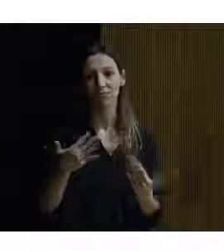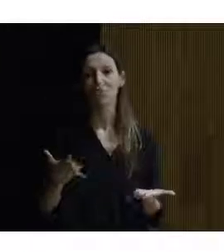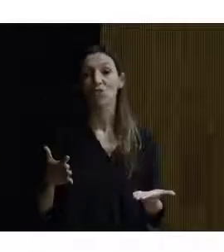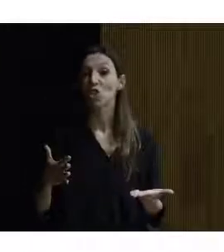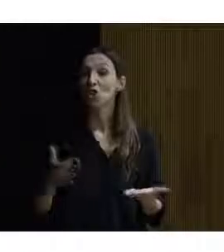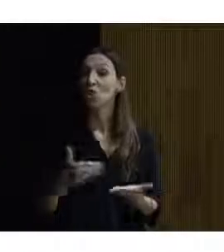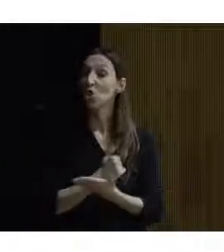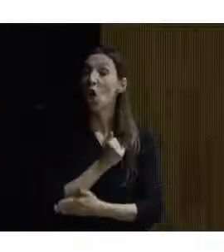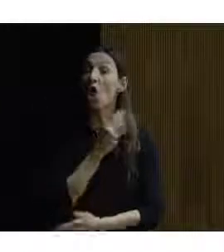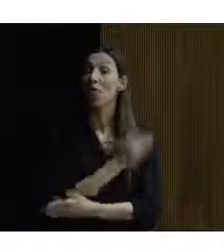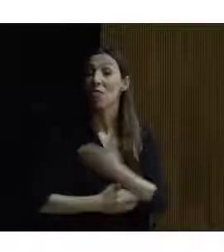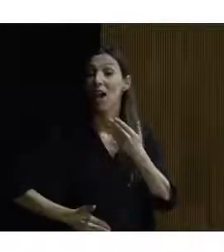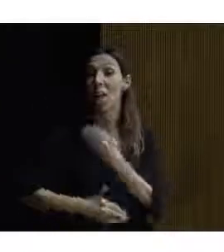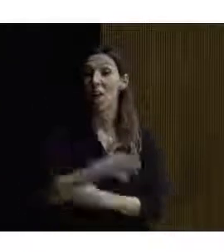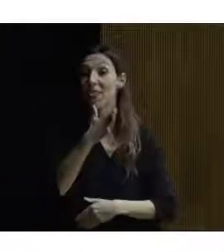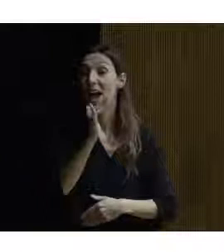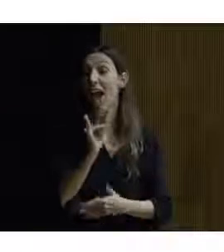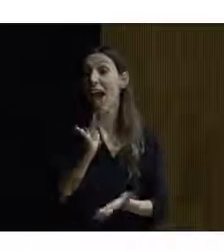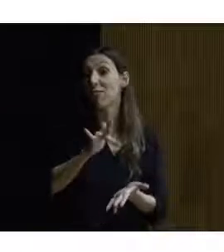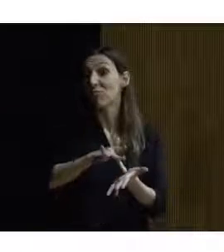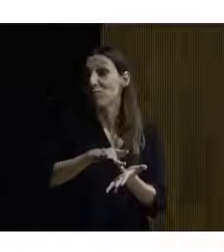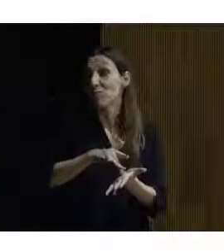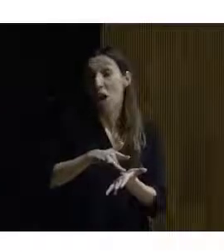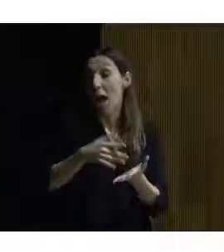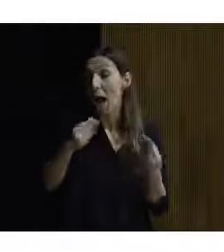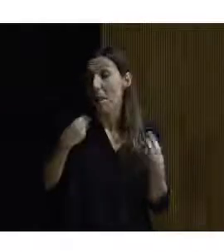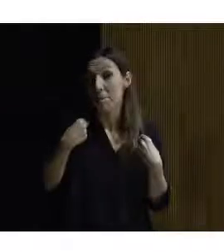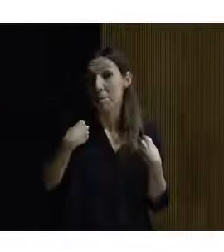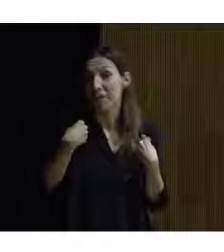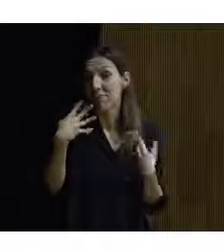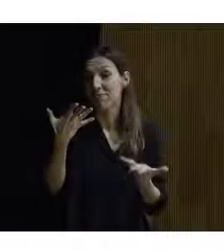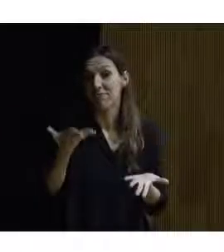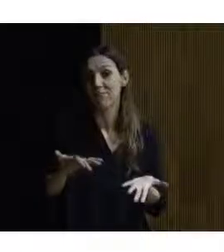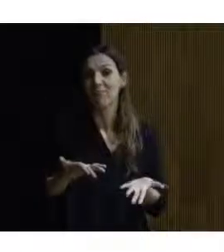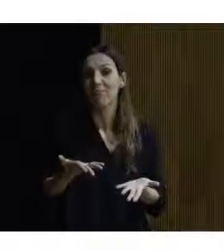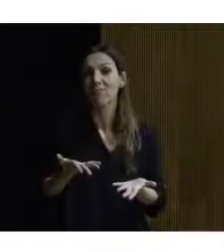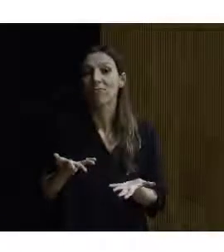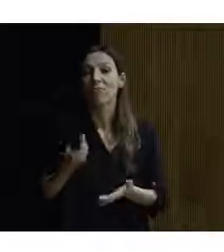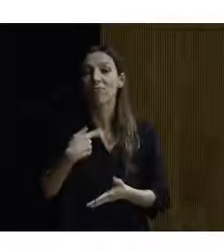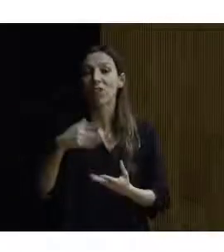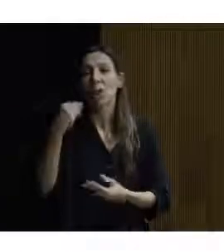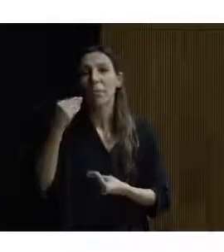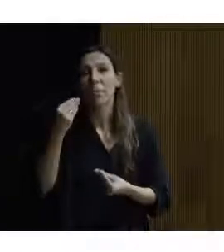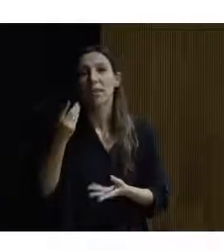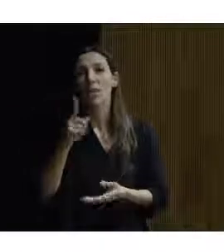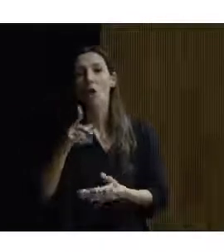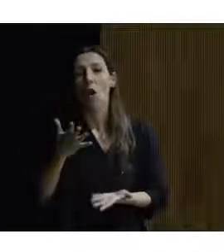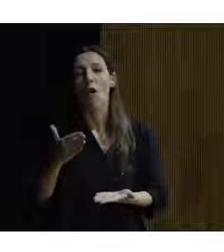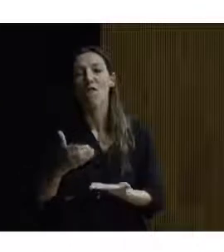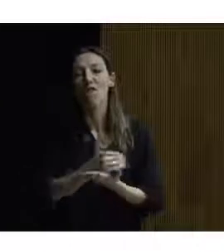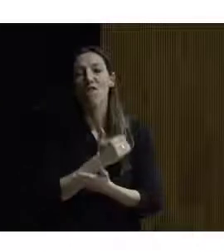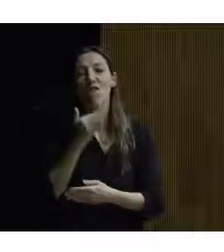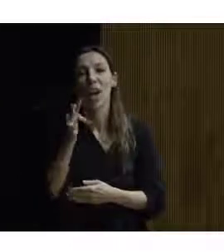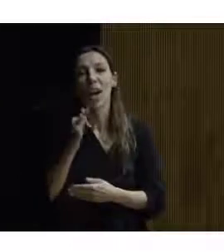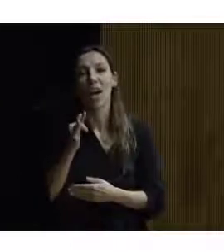todos tenemos discapacidad en algún momento entonces no vamos a pensar que se va a beneficiar un sector muy